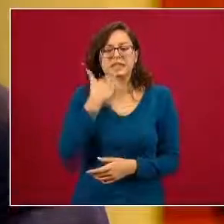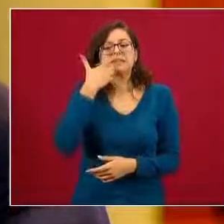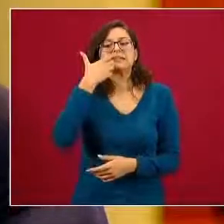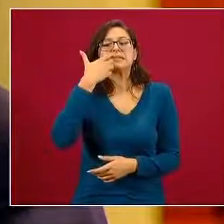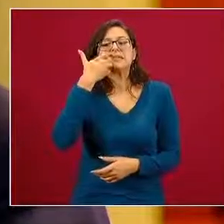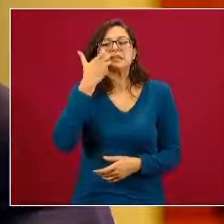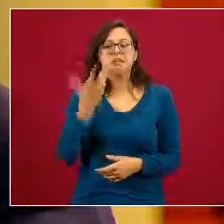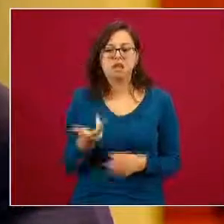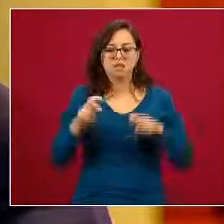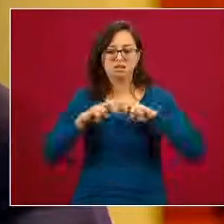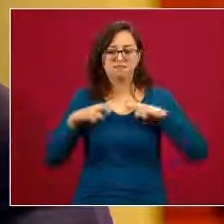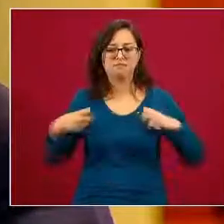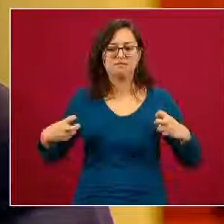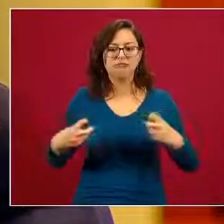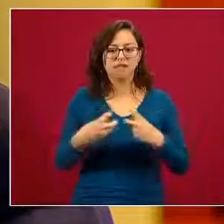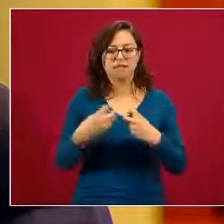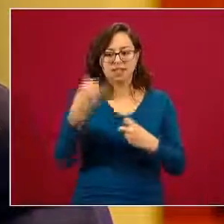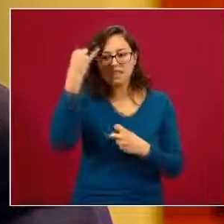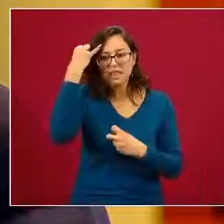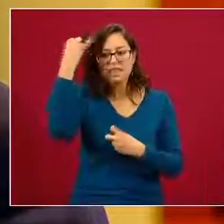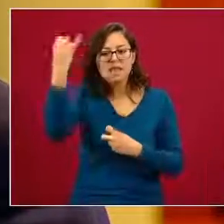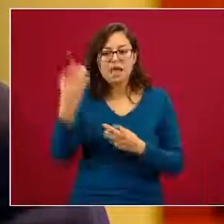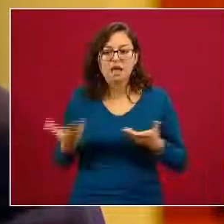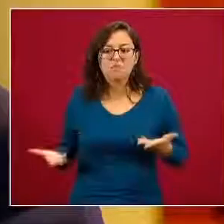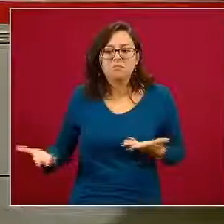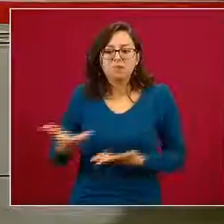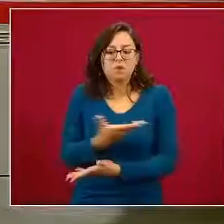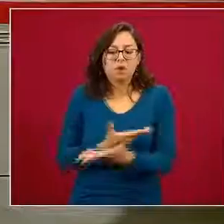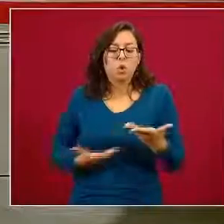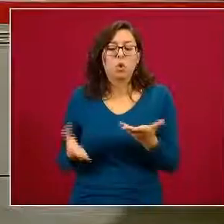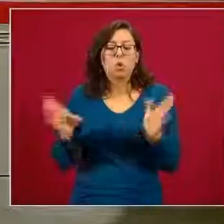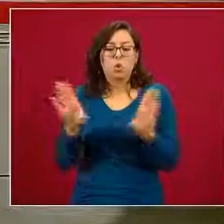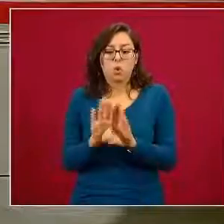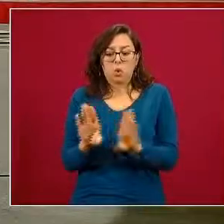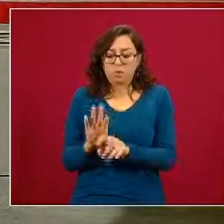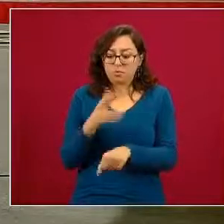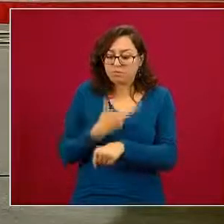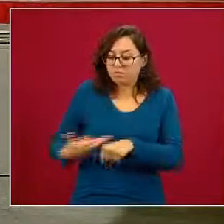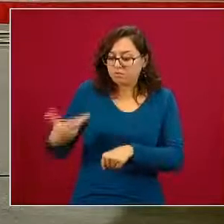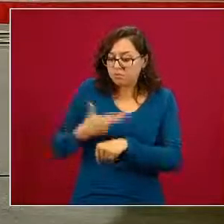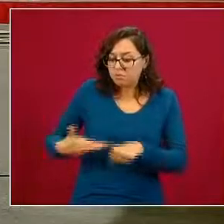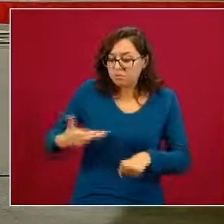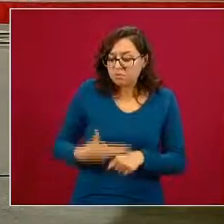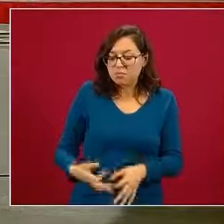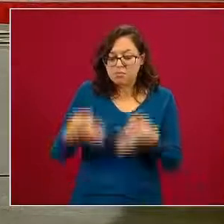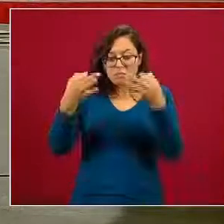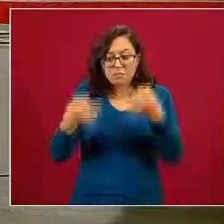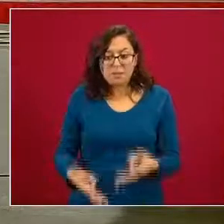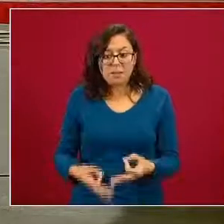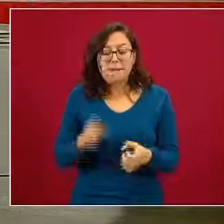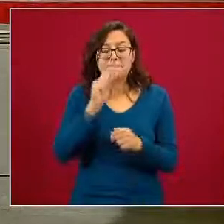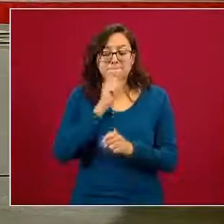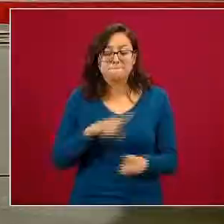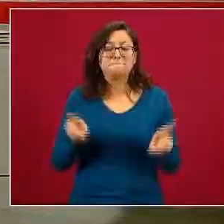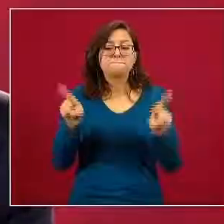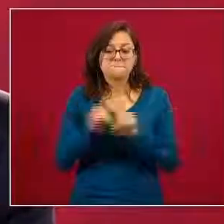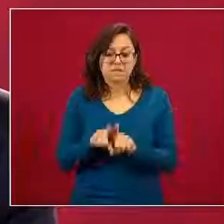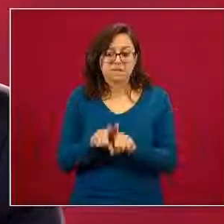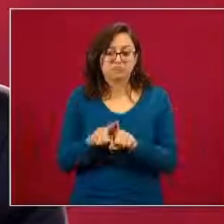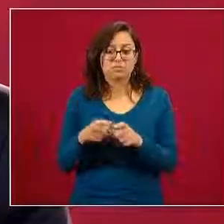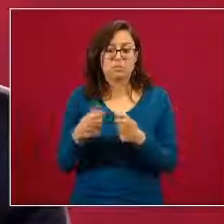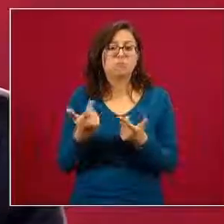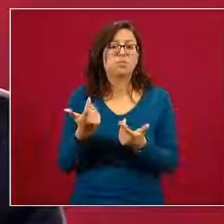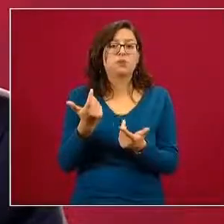intercambio de ideas sobre el proceso de regulación sanitaria por un lado y también sobre los